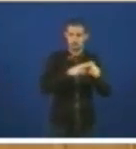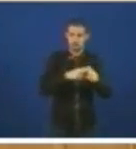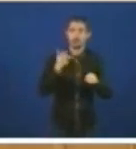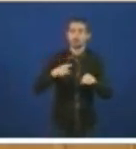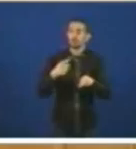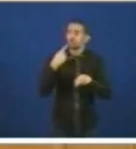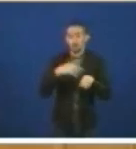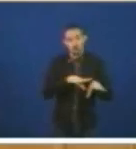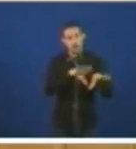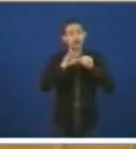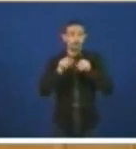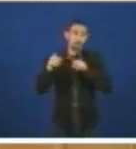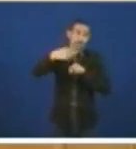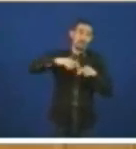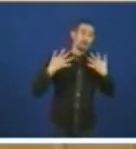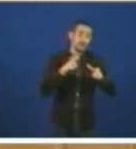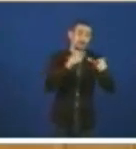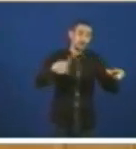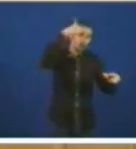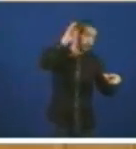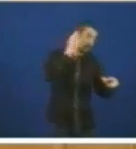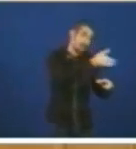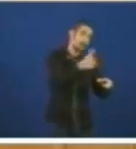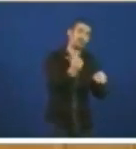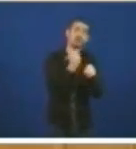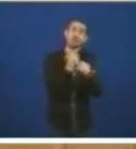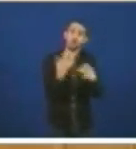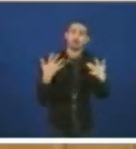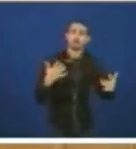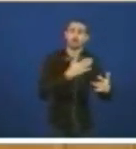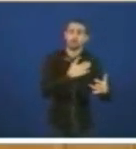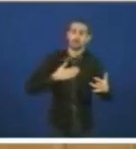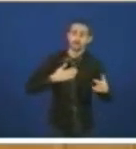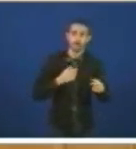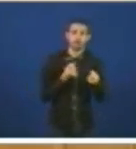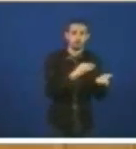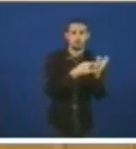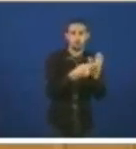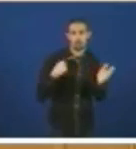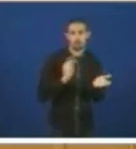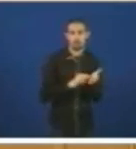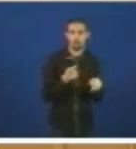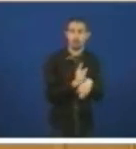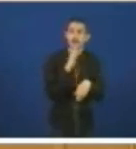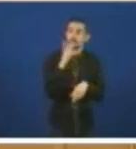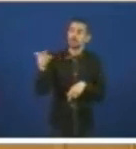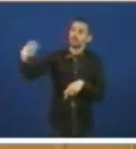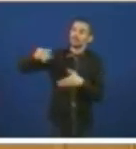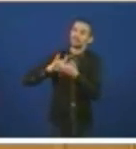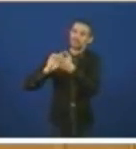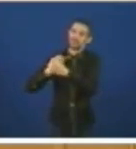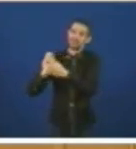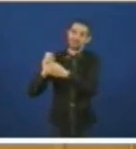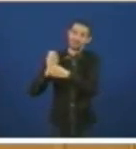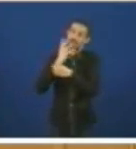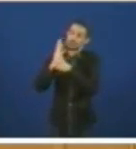súa presa comprendo a presa dos traballadores e a comprendo tamén porque se perdeu unha legislatura cando todas as necesidades de Galicia